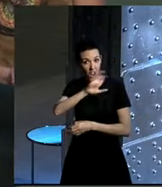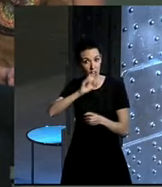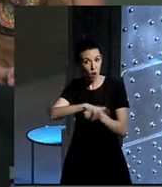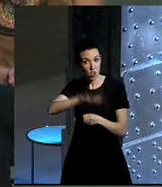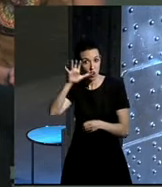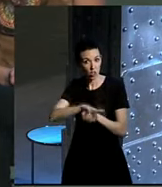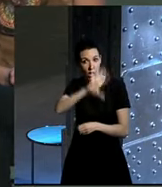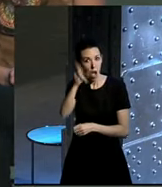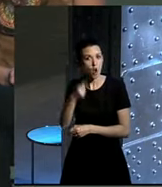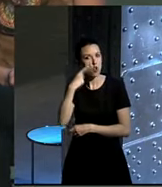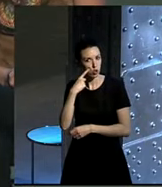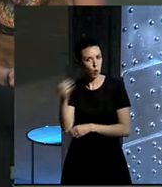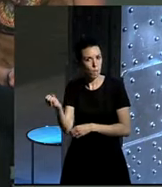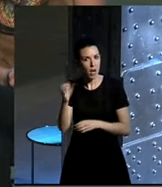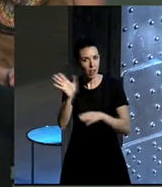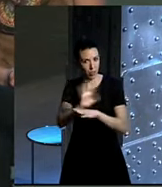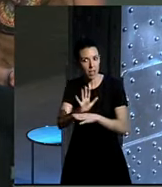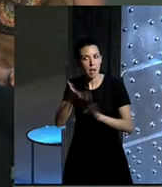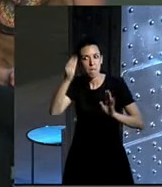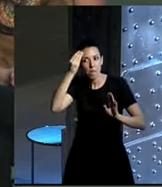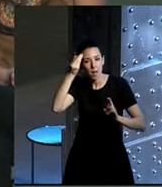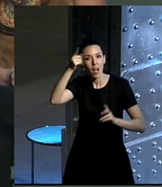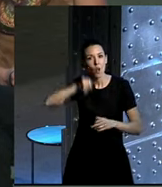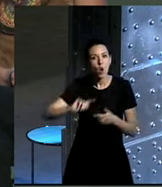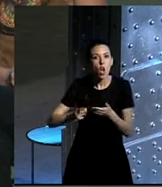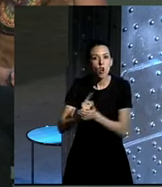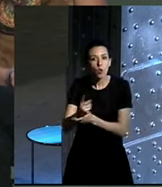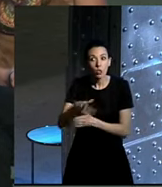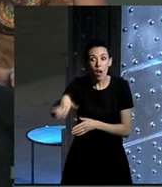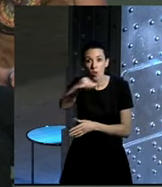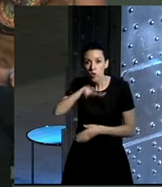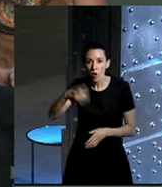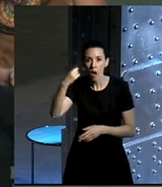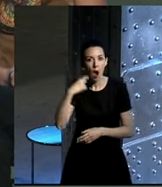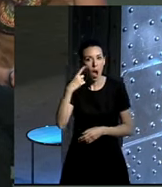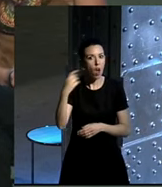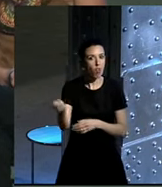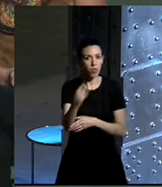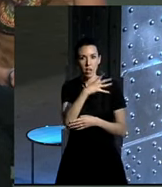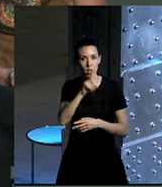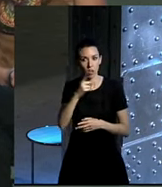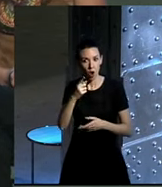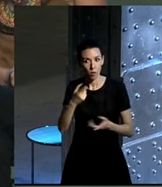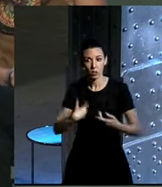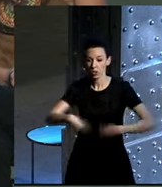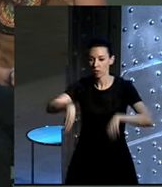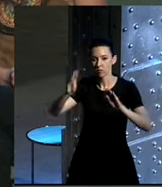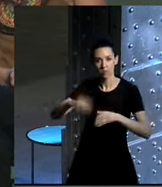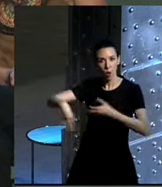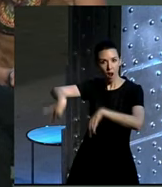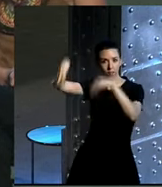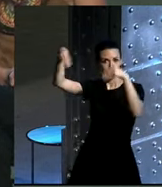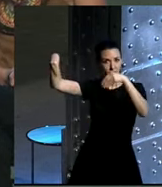acostumbrados al cine en muchos sitios, pero también pensáis hacer una ruta con lugares donde no es tan habitual. Llegáis, sacáis la sábana, la pantalla,